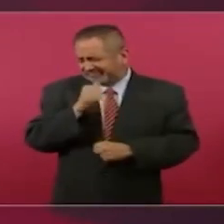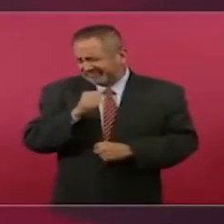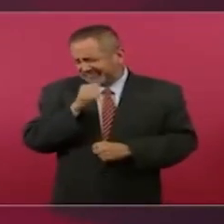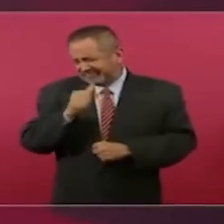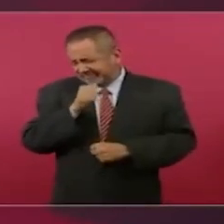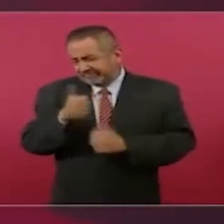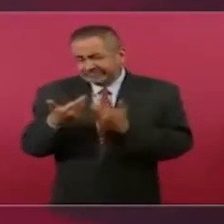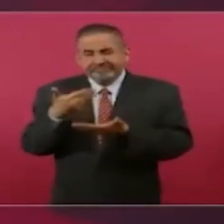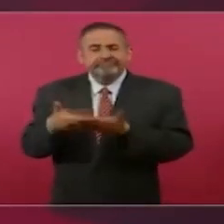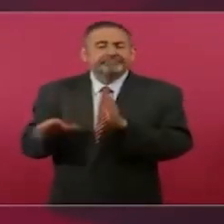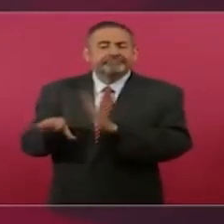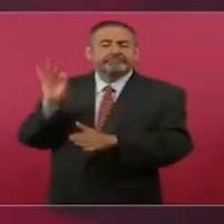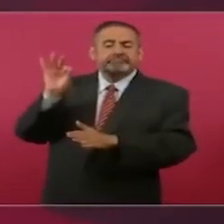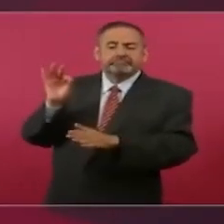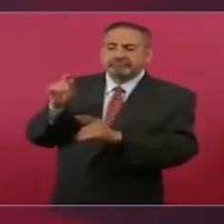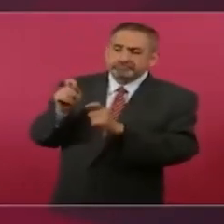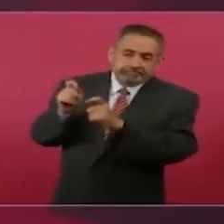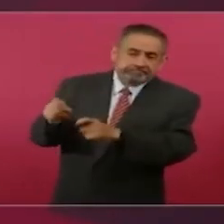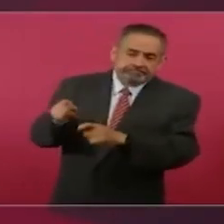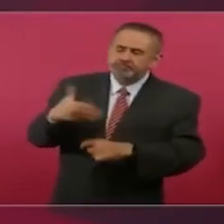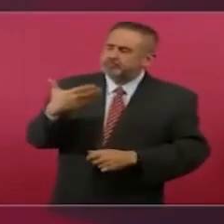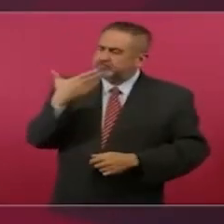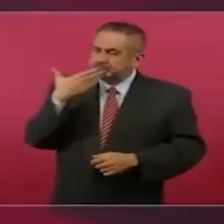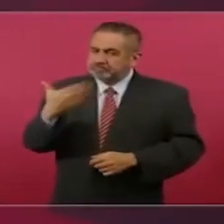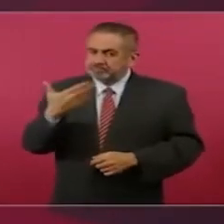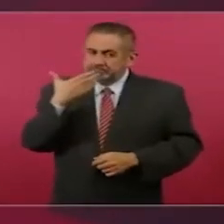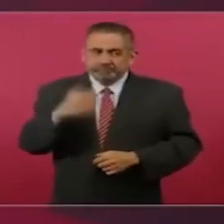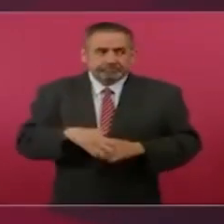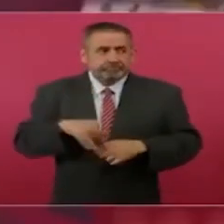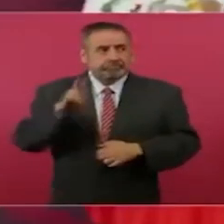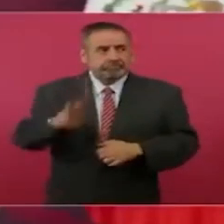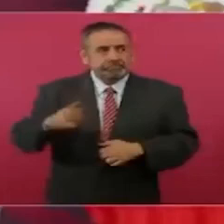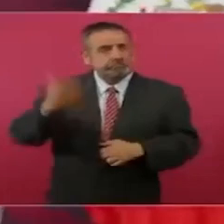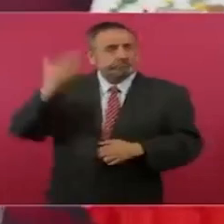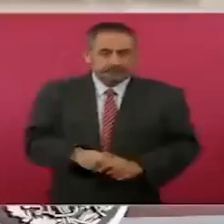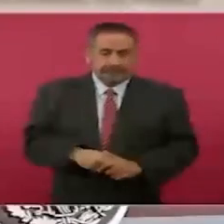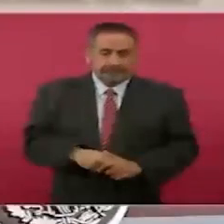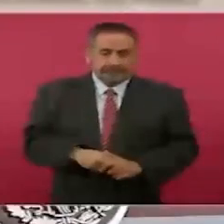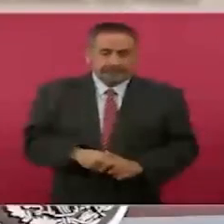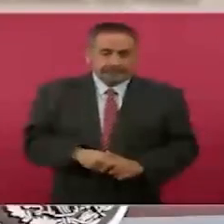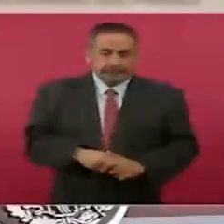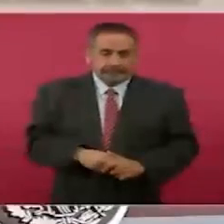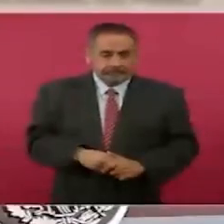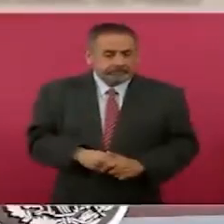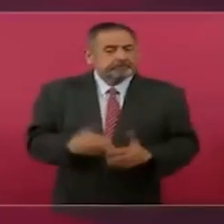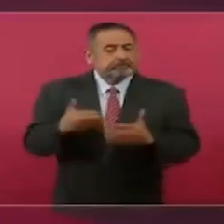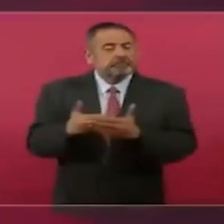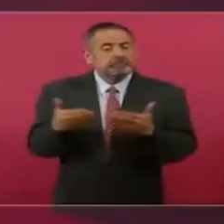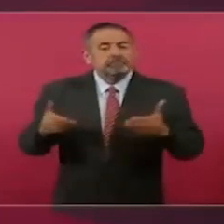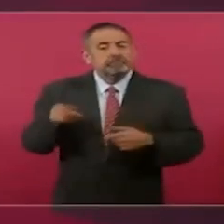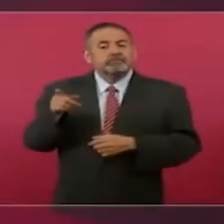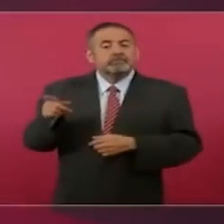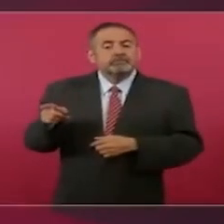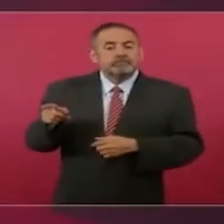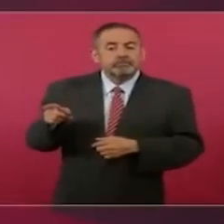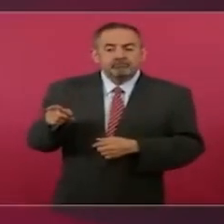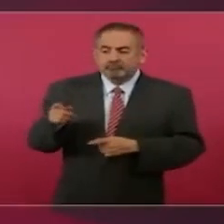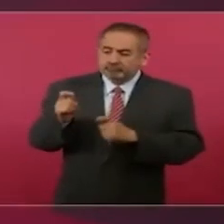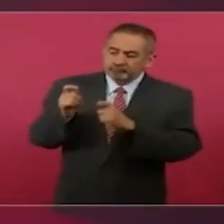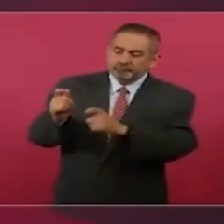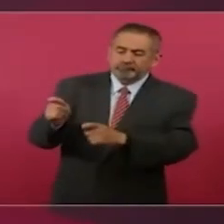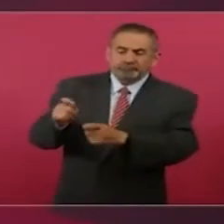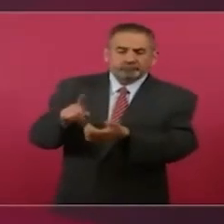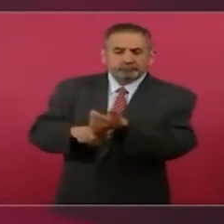lamentablemente habían padecido de muy malos gobernadores y ahora tienen un hombre